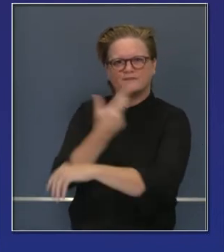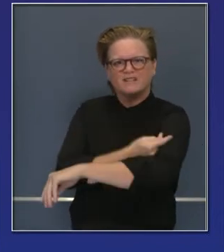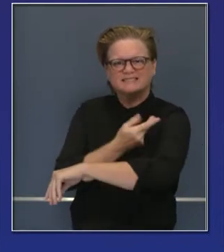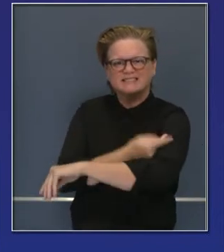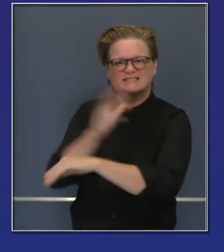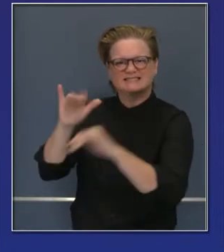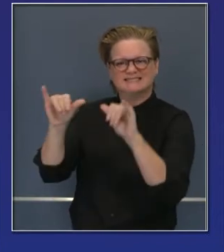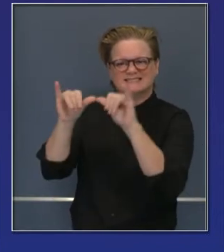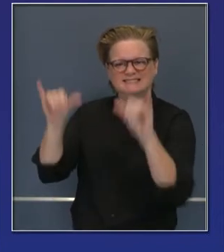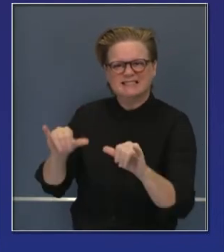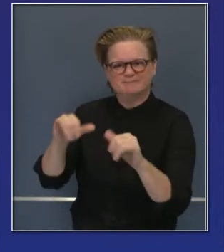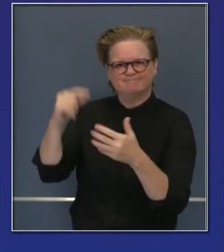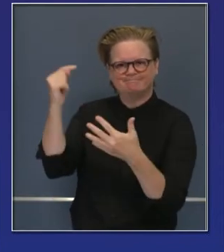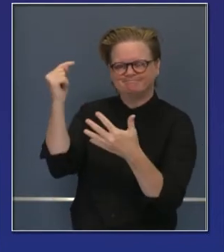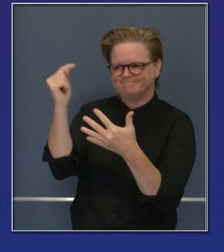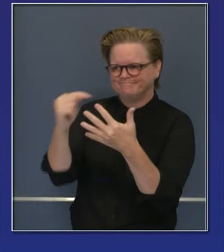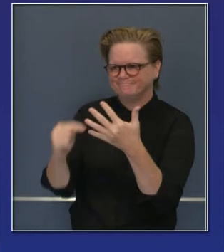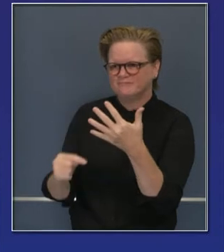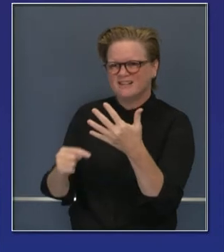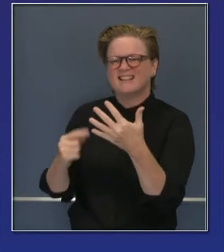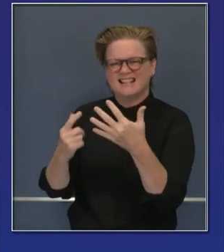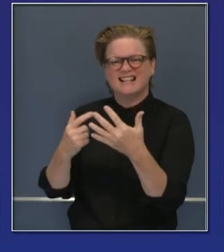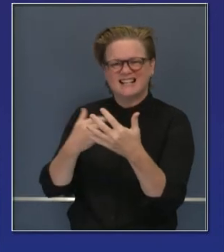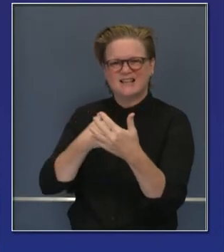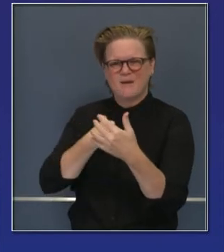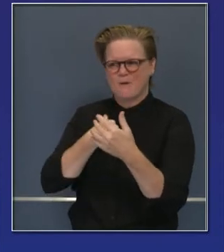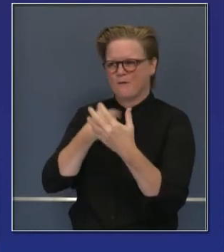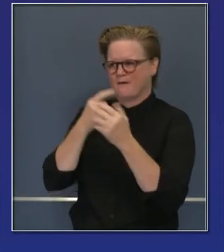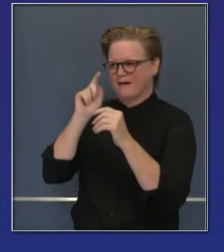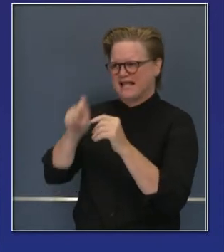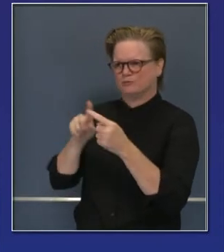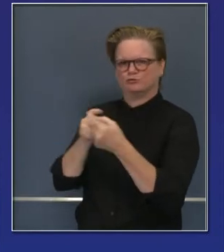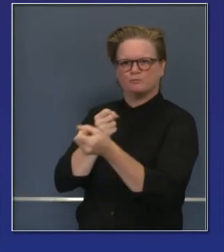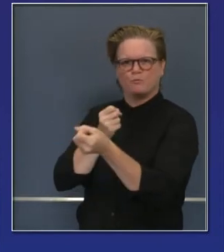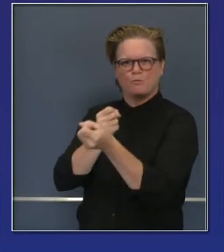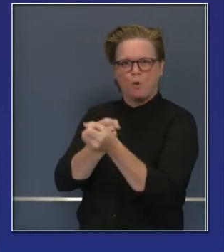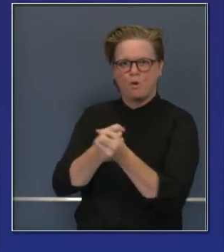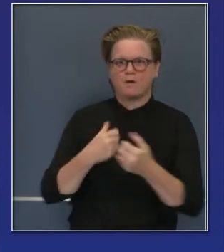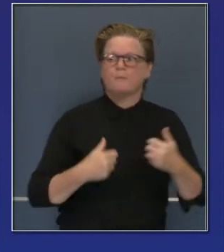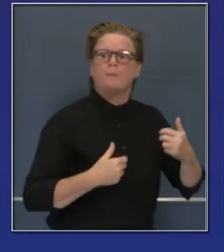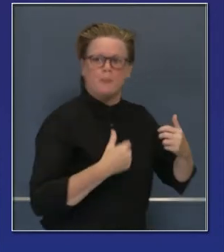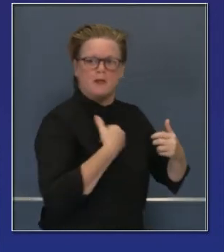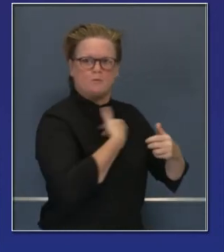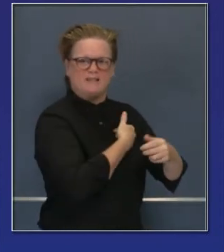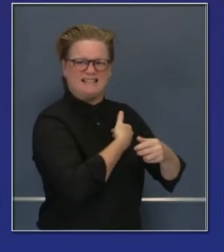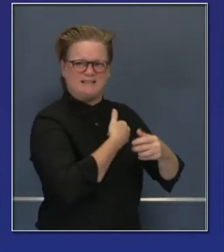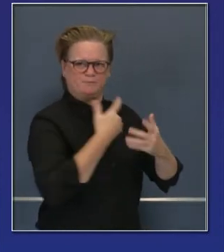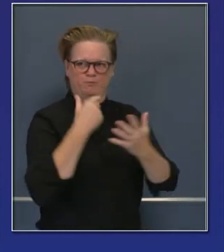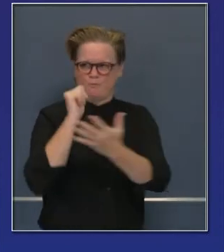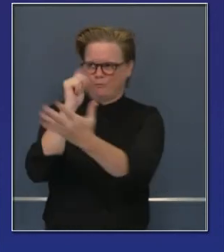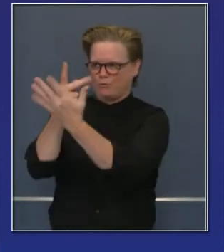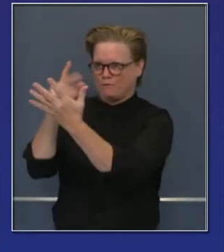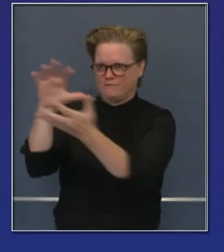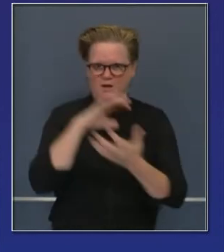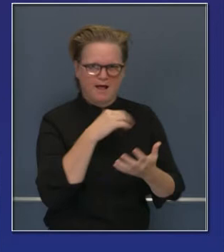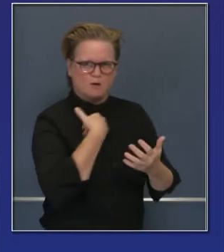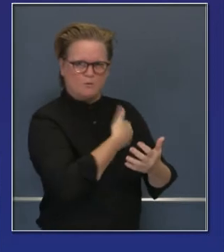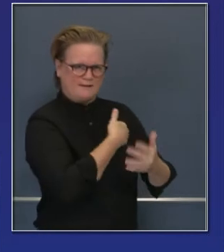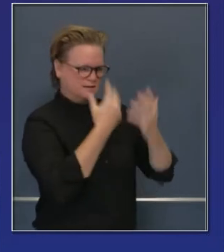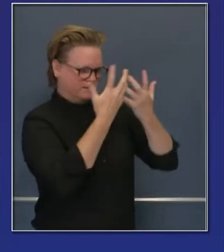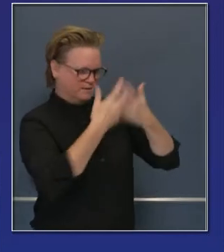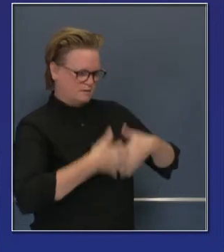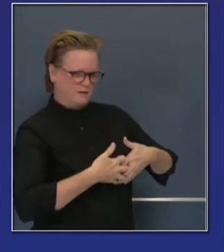apoyo adicional. Hemos identificado la necesidad de obtener, de